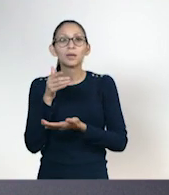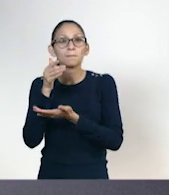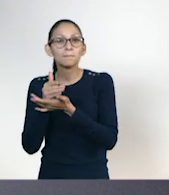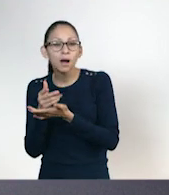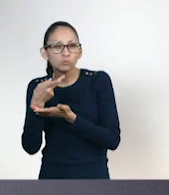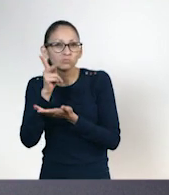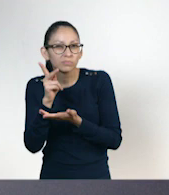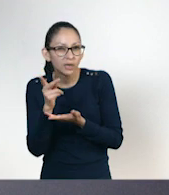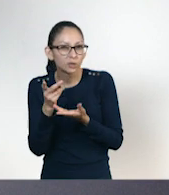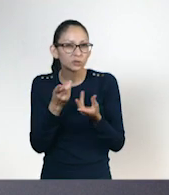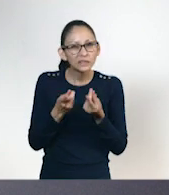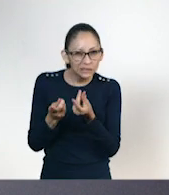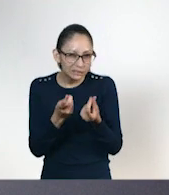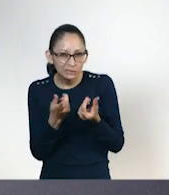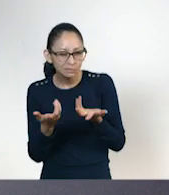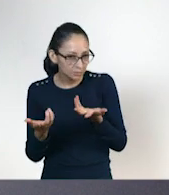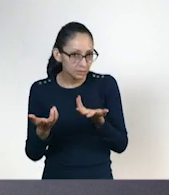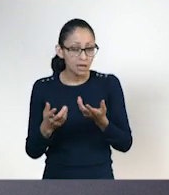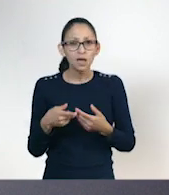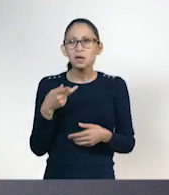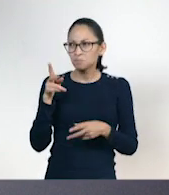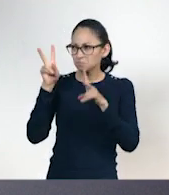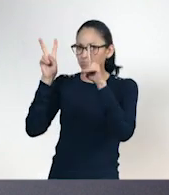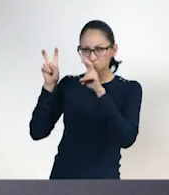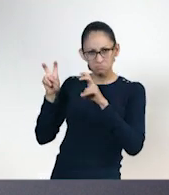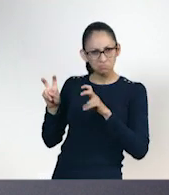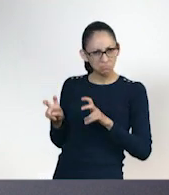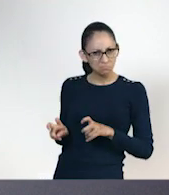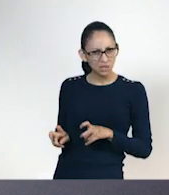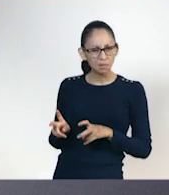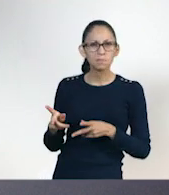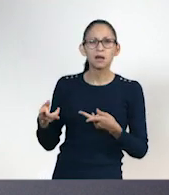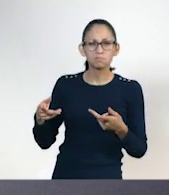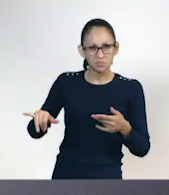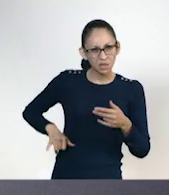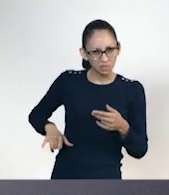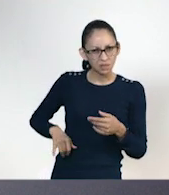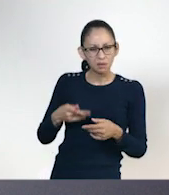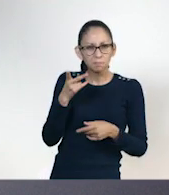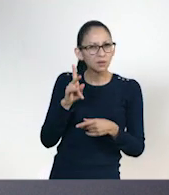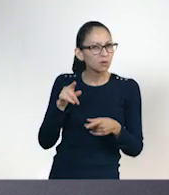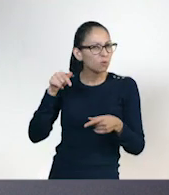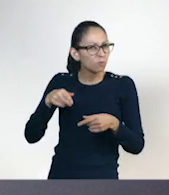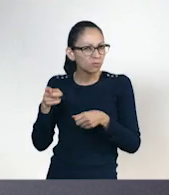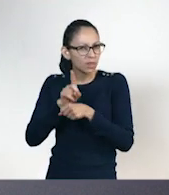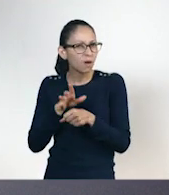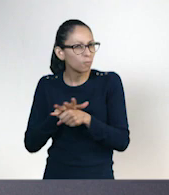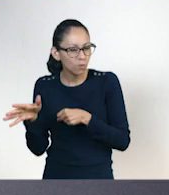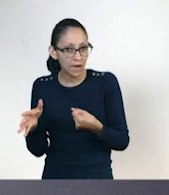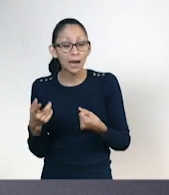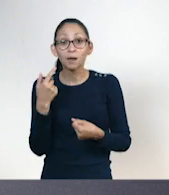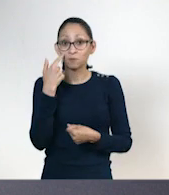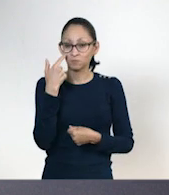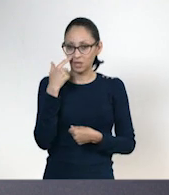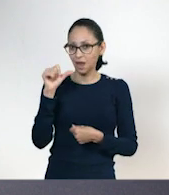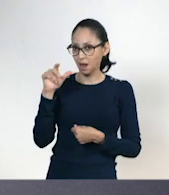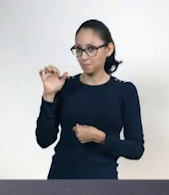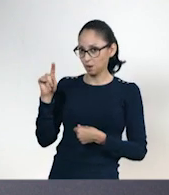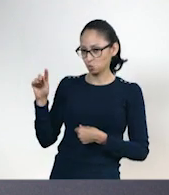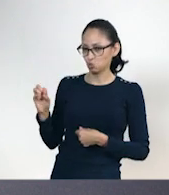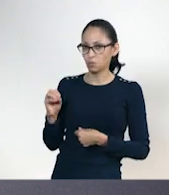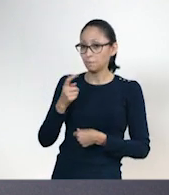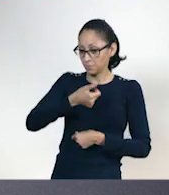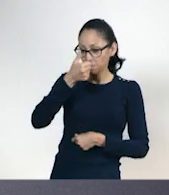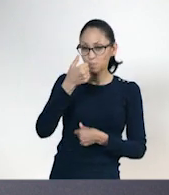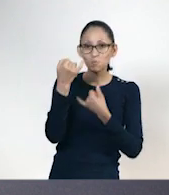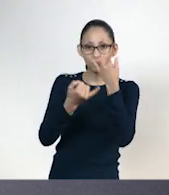Me parecen temas interesantes, profe. Pero, ¿con cuál vamos a comenzar hoy? Alberto, ¿qué te parece si hablamos primero del juego? Me encanta la